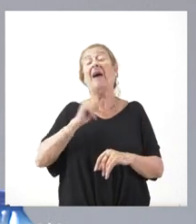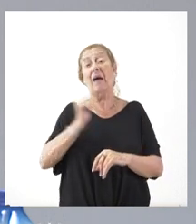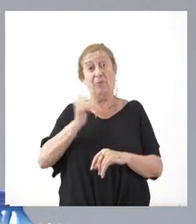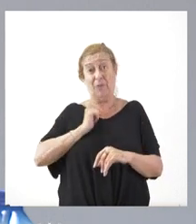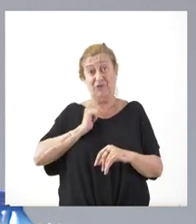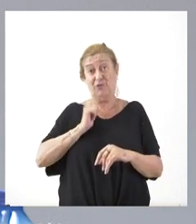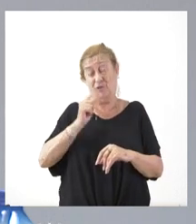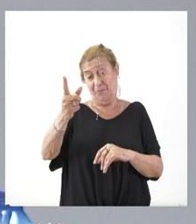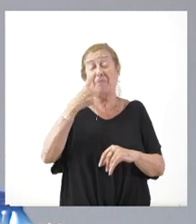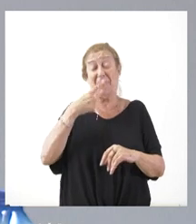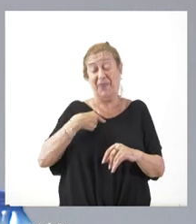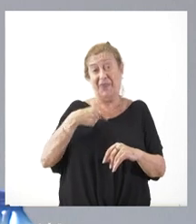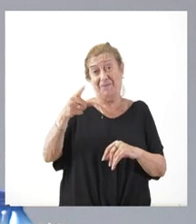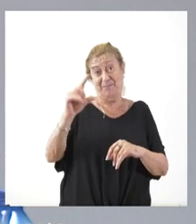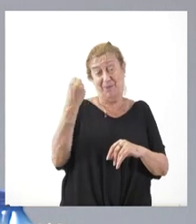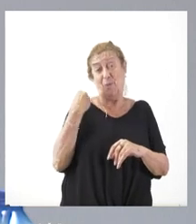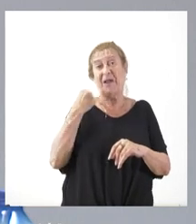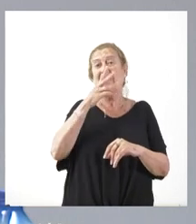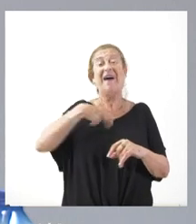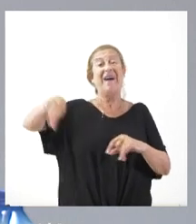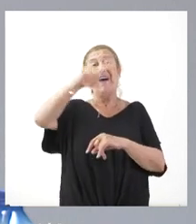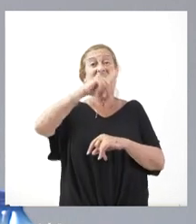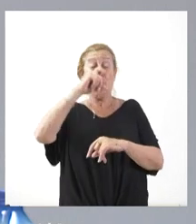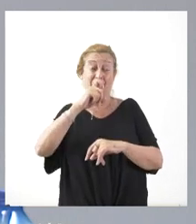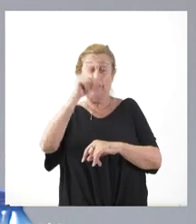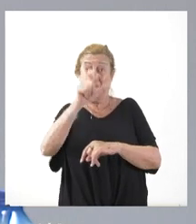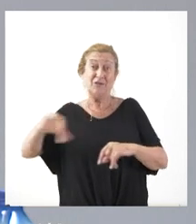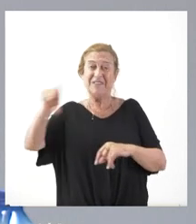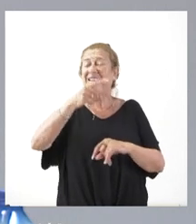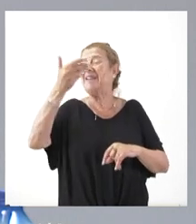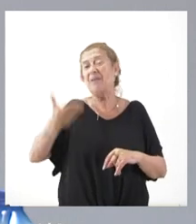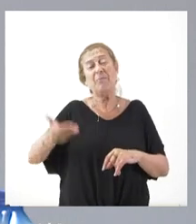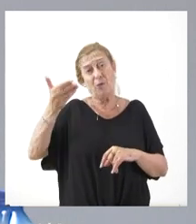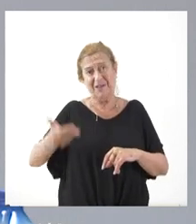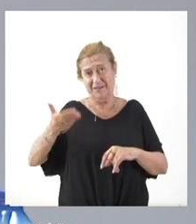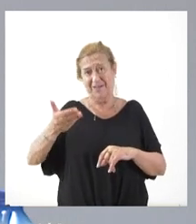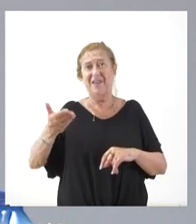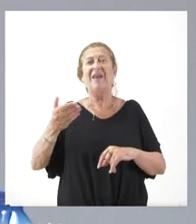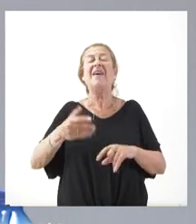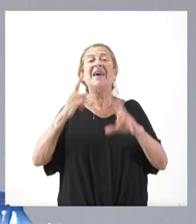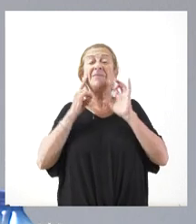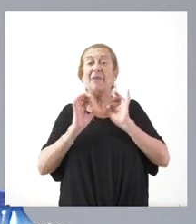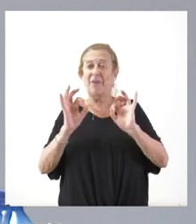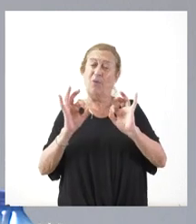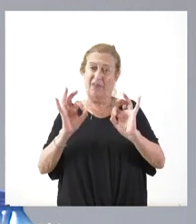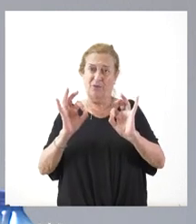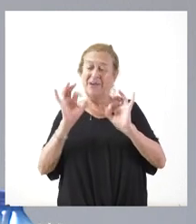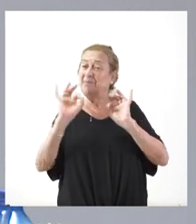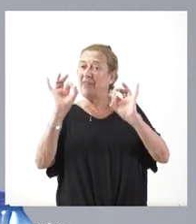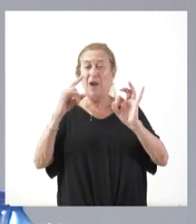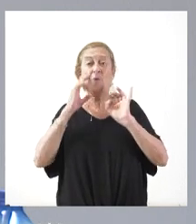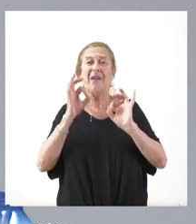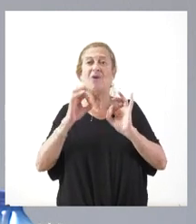usted me pone encima de la mesa para recordar al conjunto de los ciudadanos la importancia de tener especial cuidado ante los